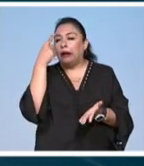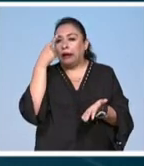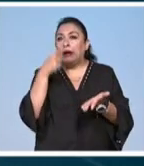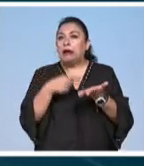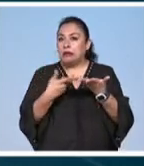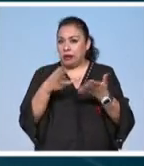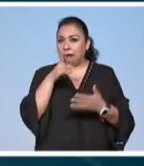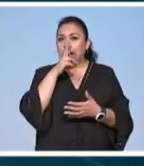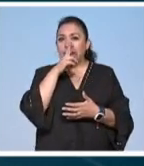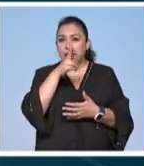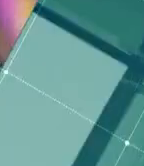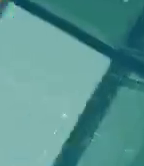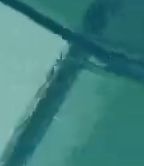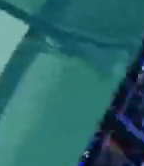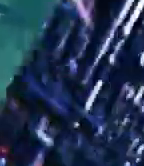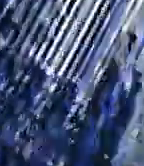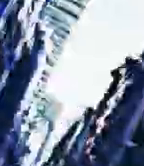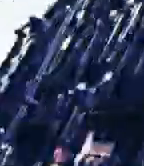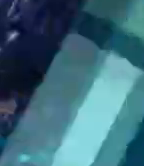ya hay resultados